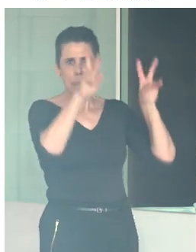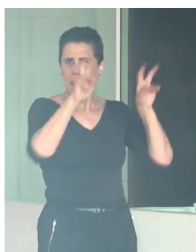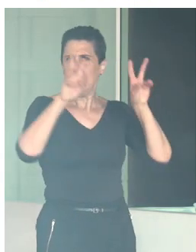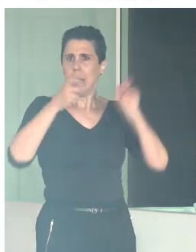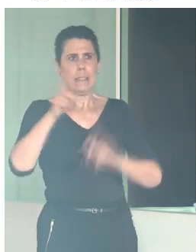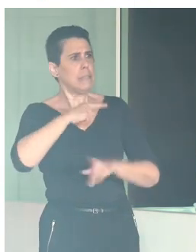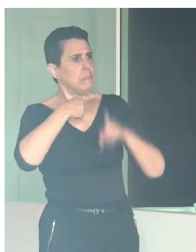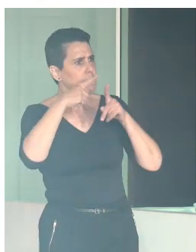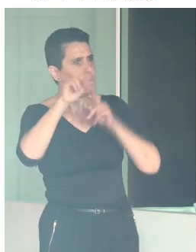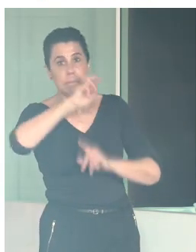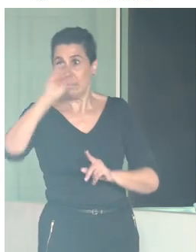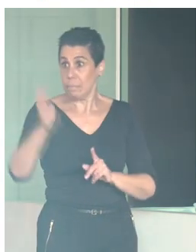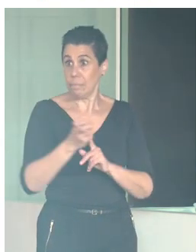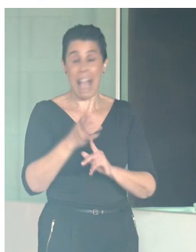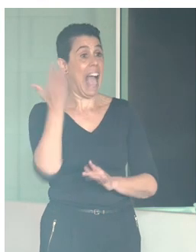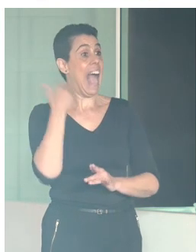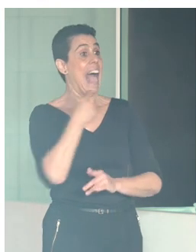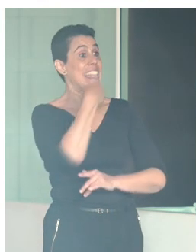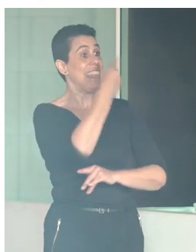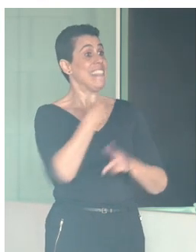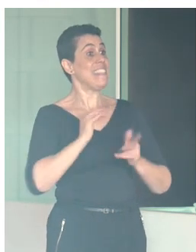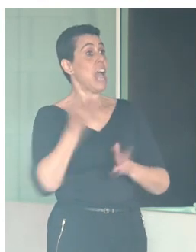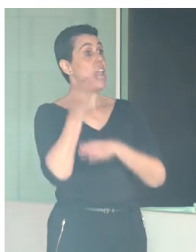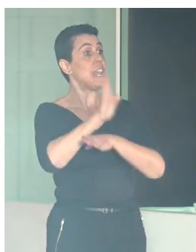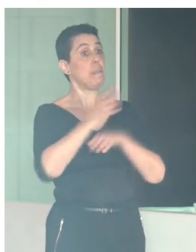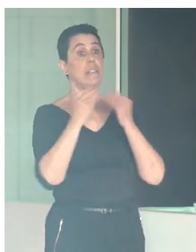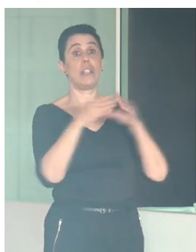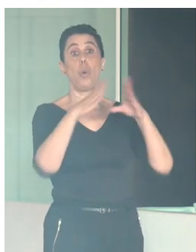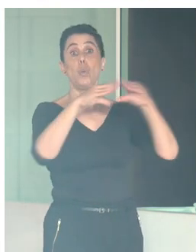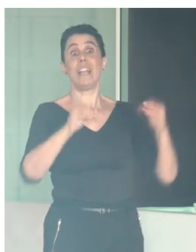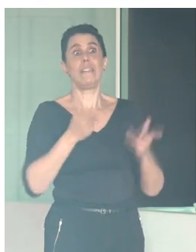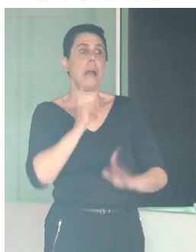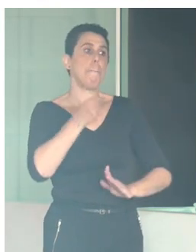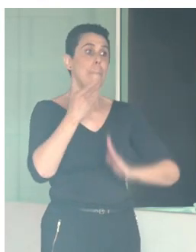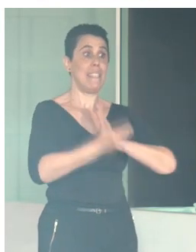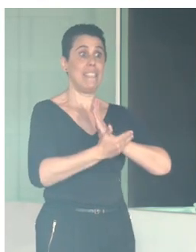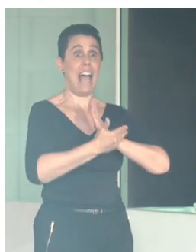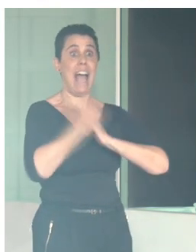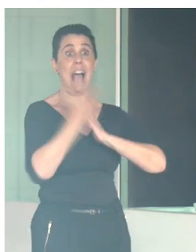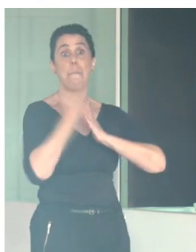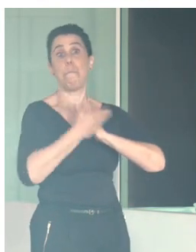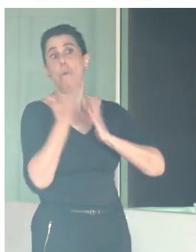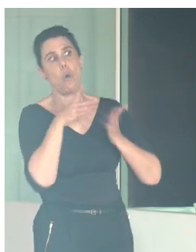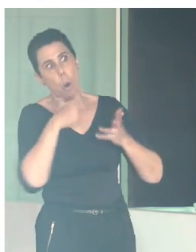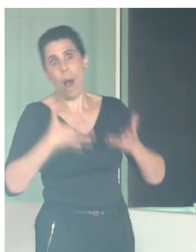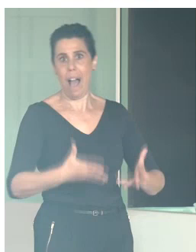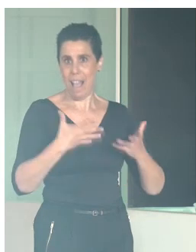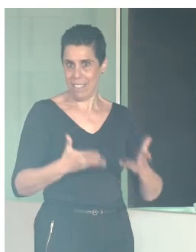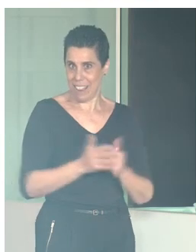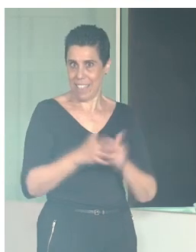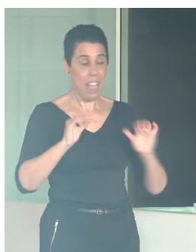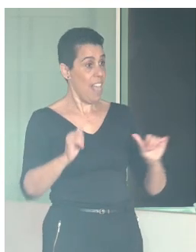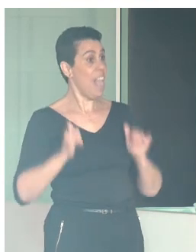decía la representante de la Junta de Andalucía, por la actualidad. Empezamos quizá con los encuentros